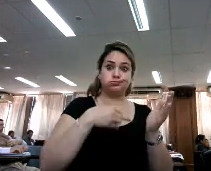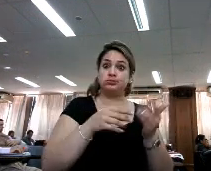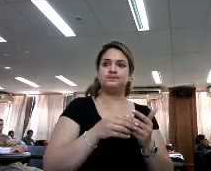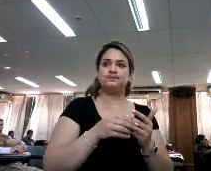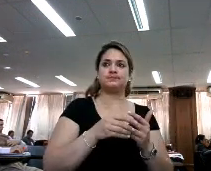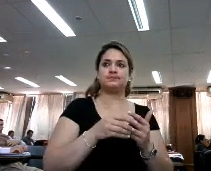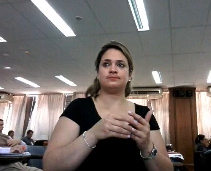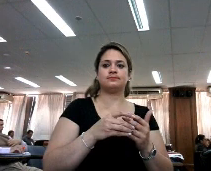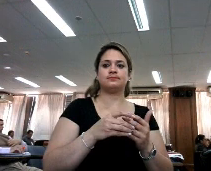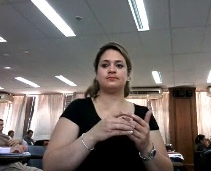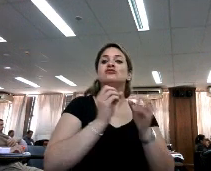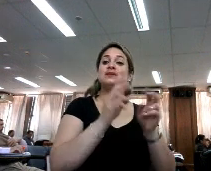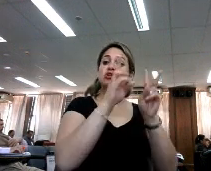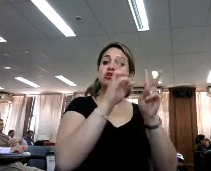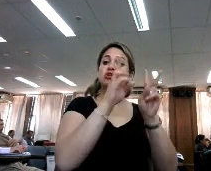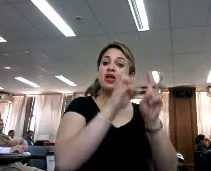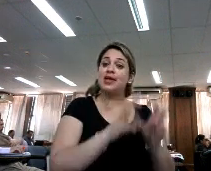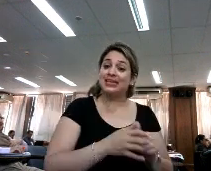Empezó a investigar.